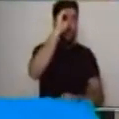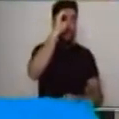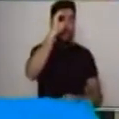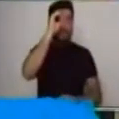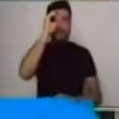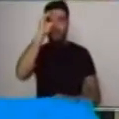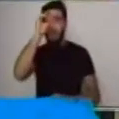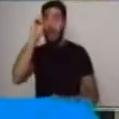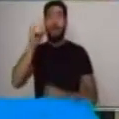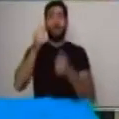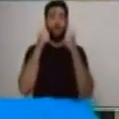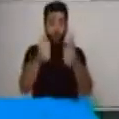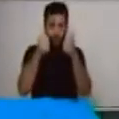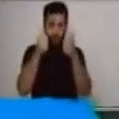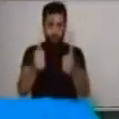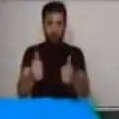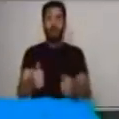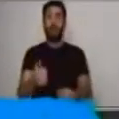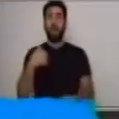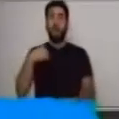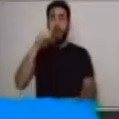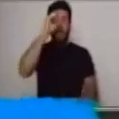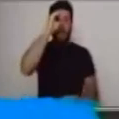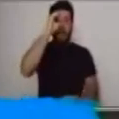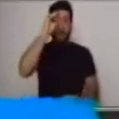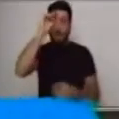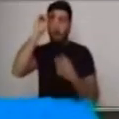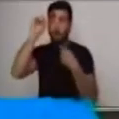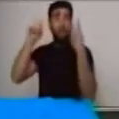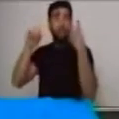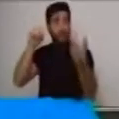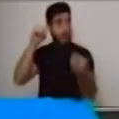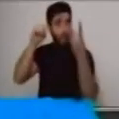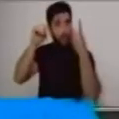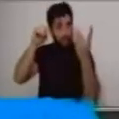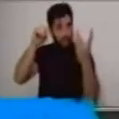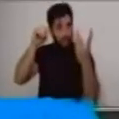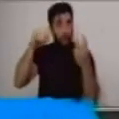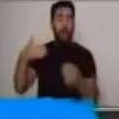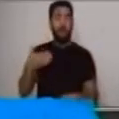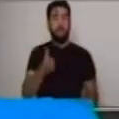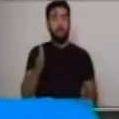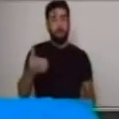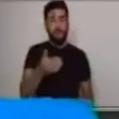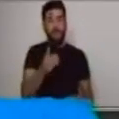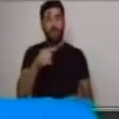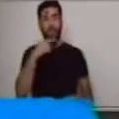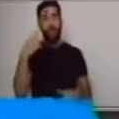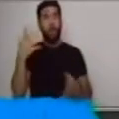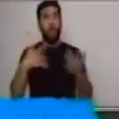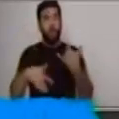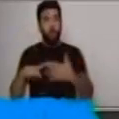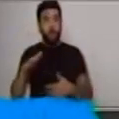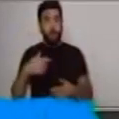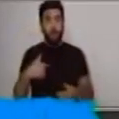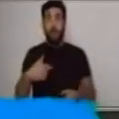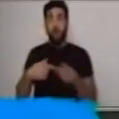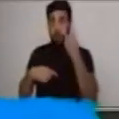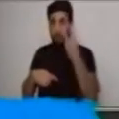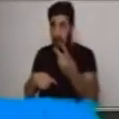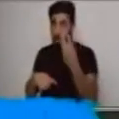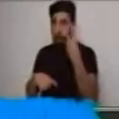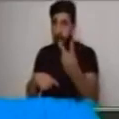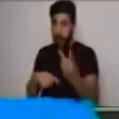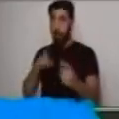Muy bien, veo, veo, peces de colores, veo, veo, una